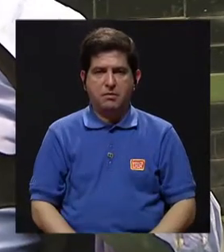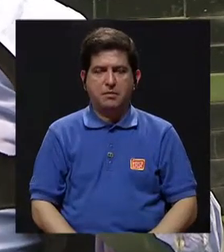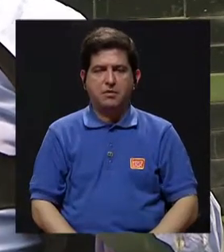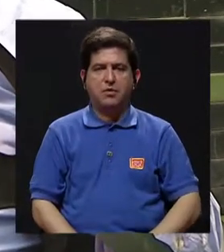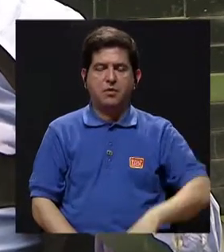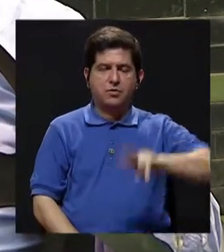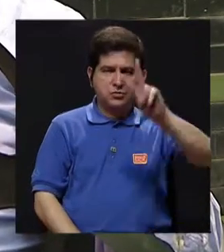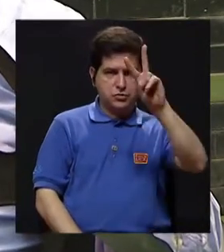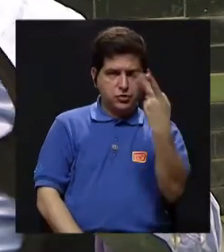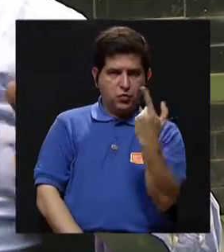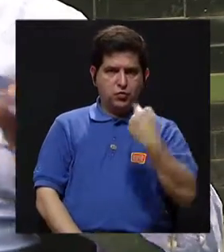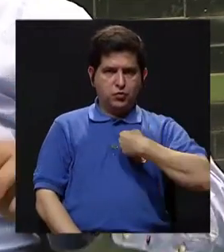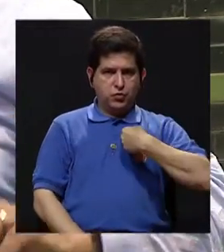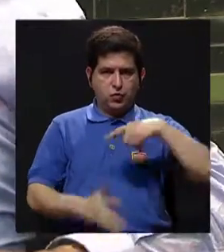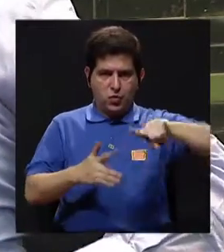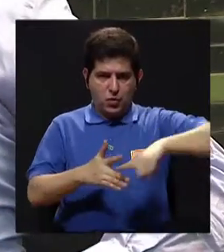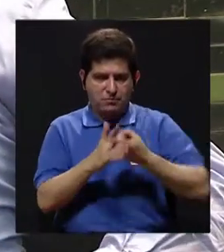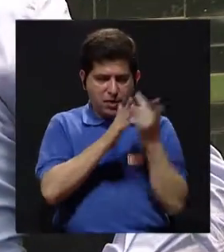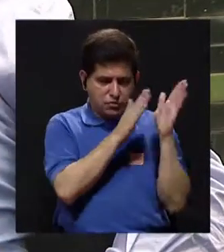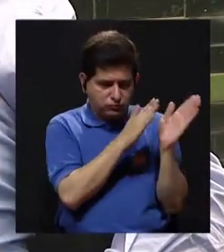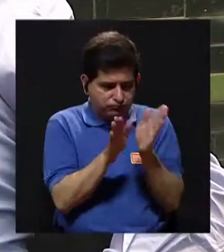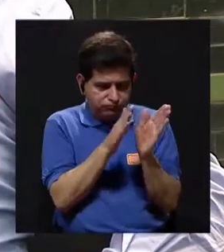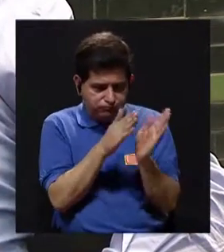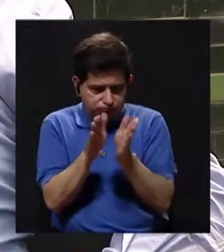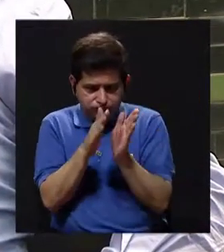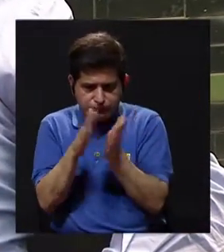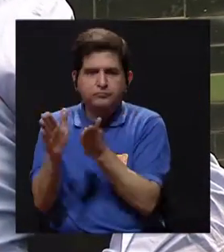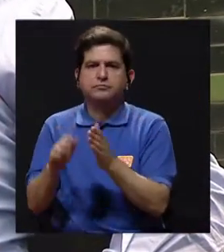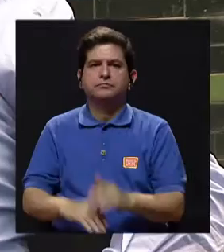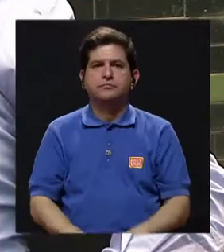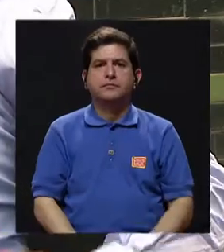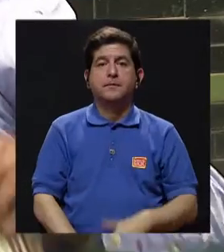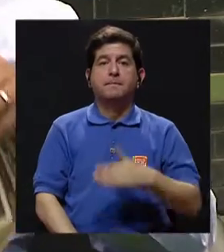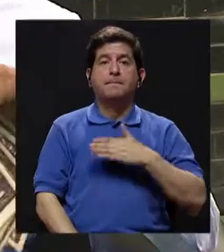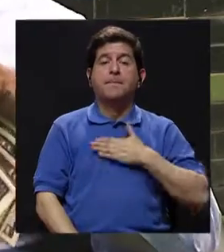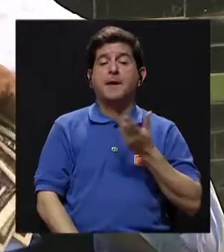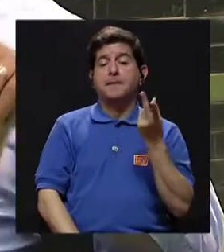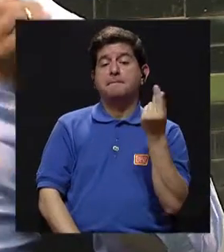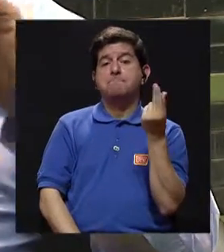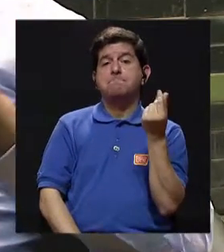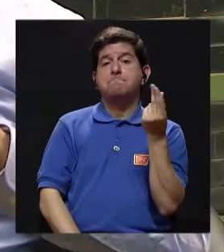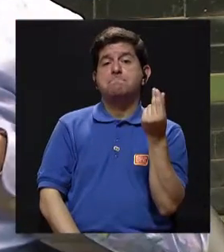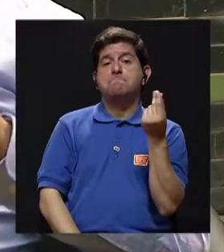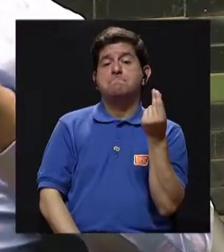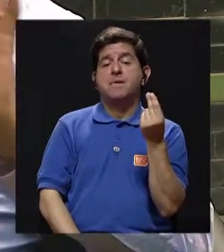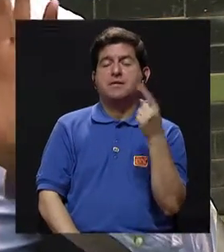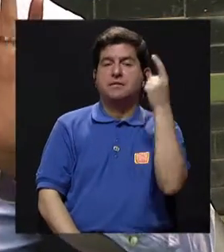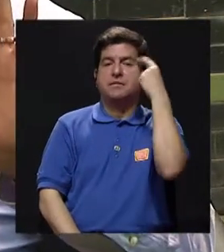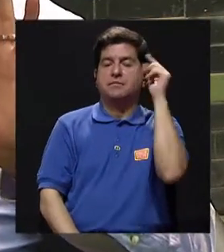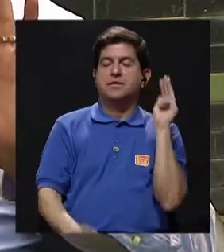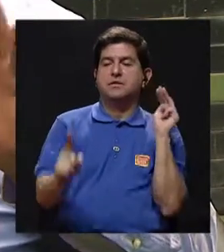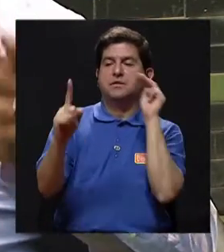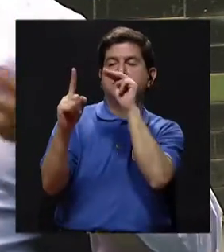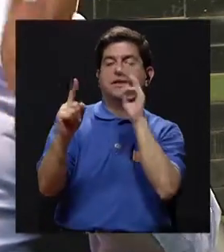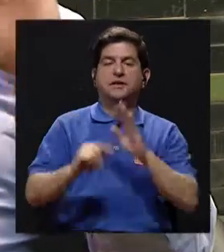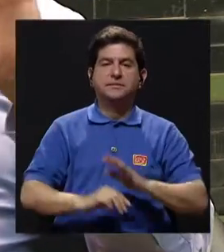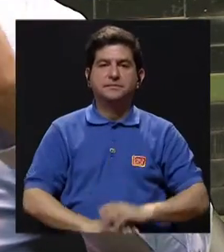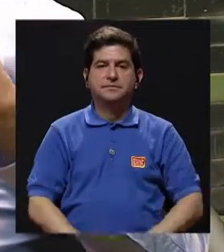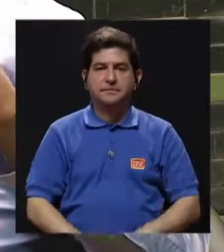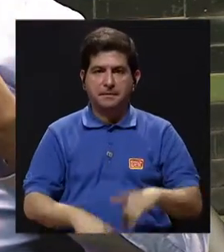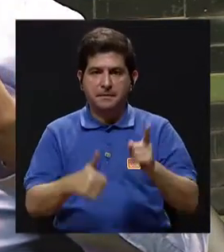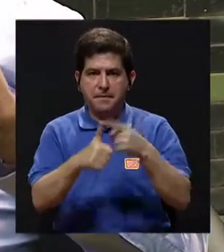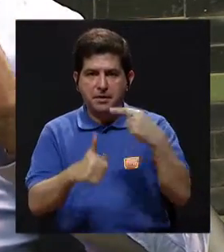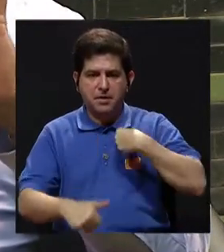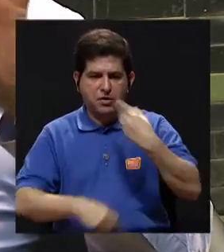entonces, número dos, yo empiezo a organizar mi dinero conforme a las metas. Entonces,